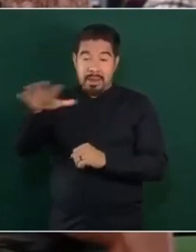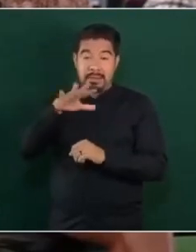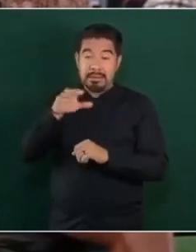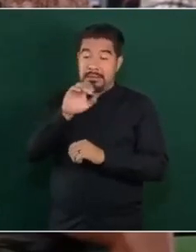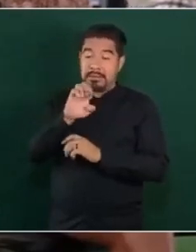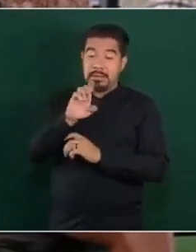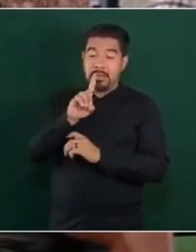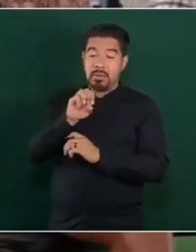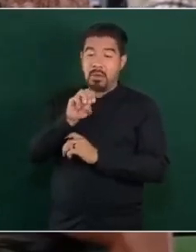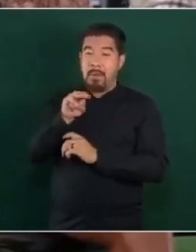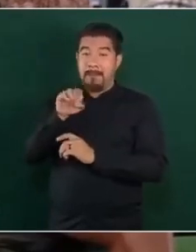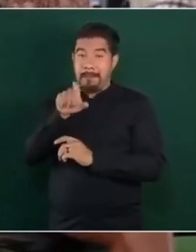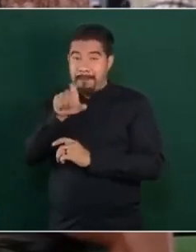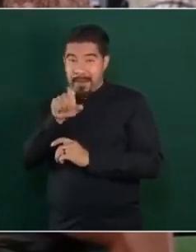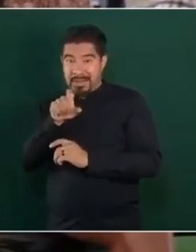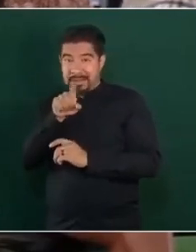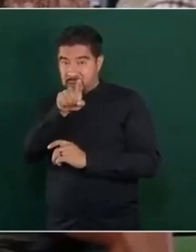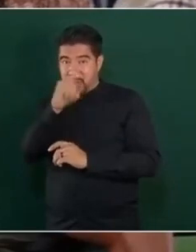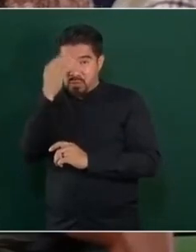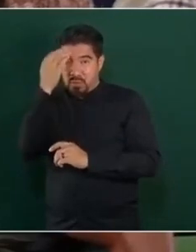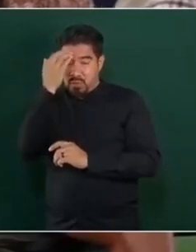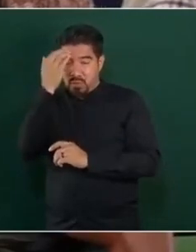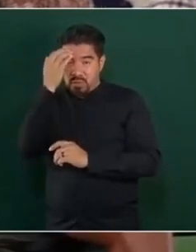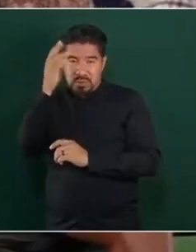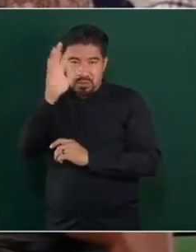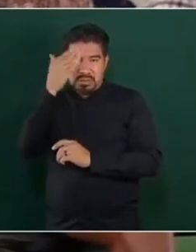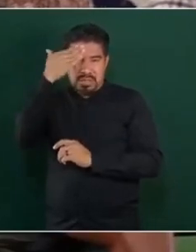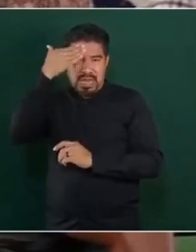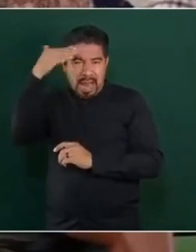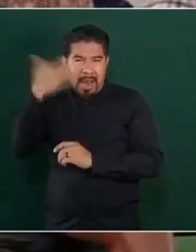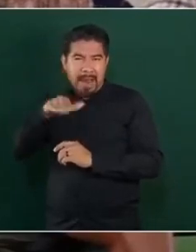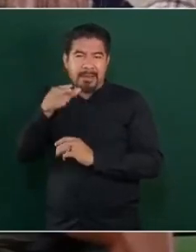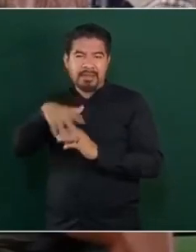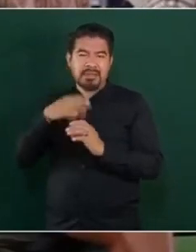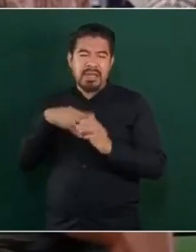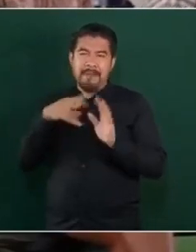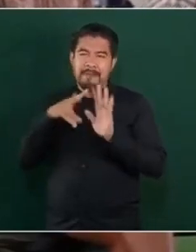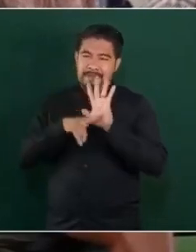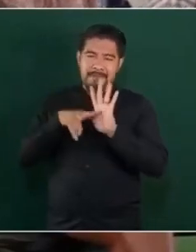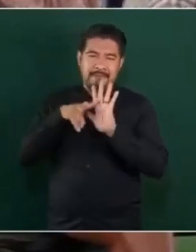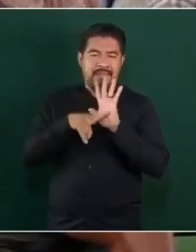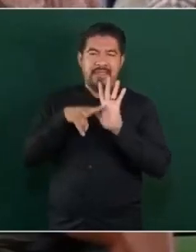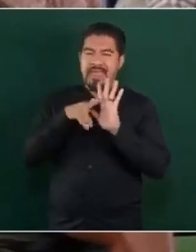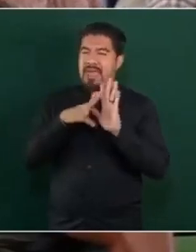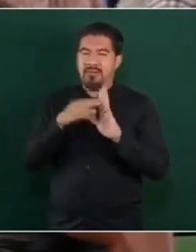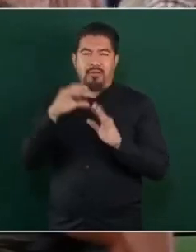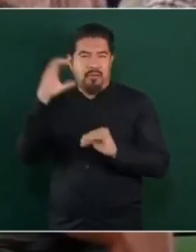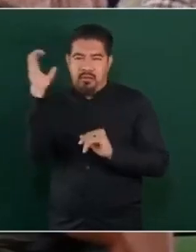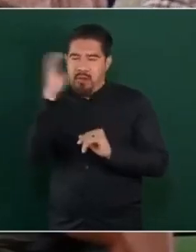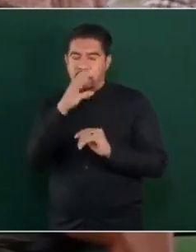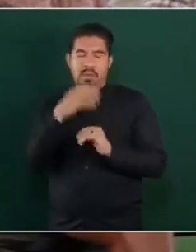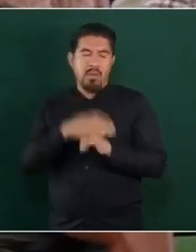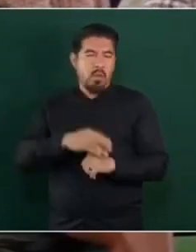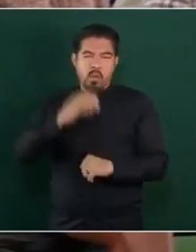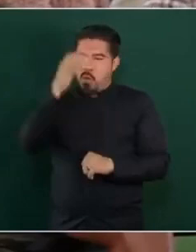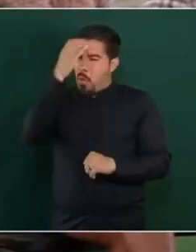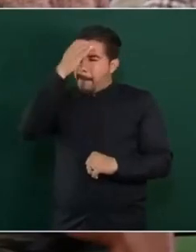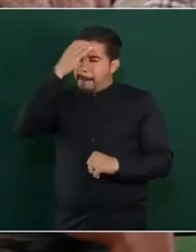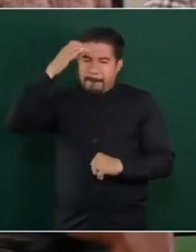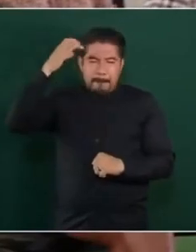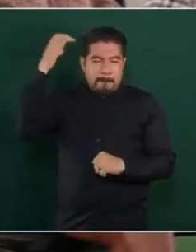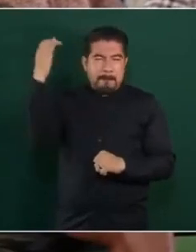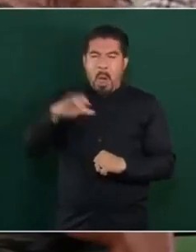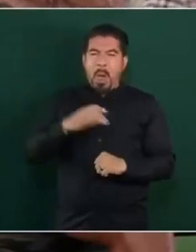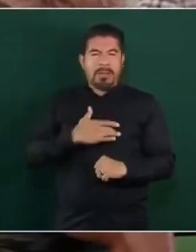situación hay videos, hay imágenes sumamente indignantes. Las cosas que